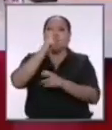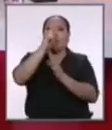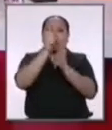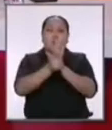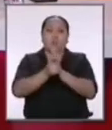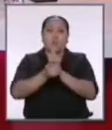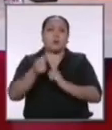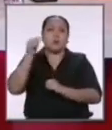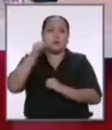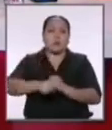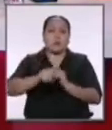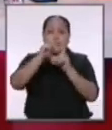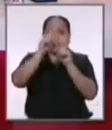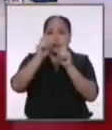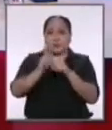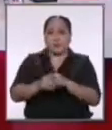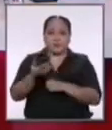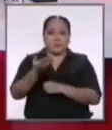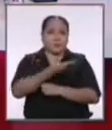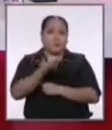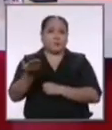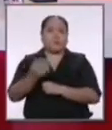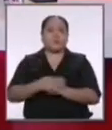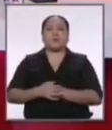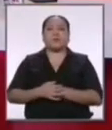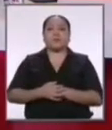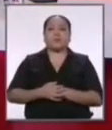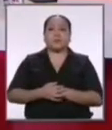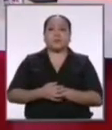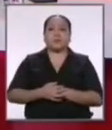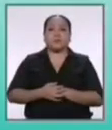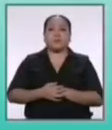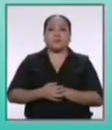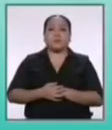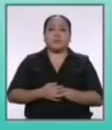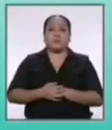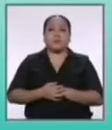minuto esta pregunta del público adelante con ella por favor